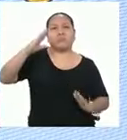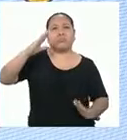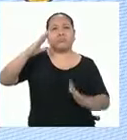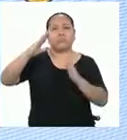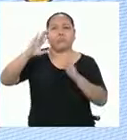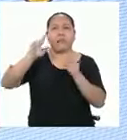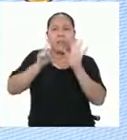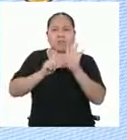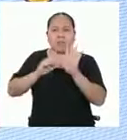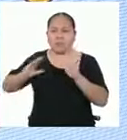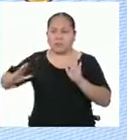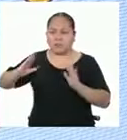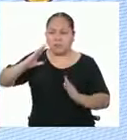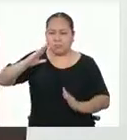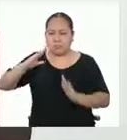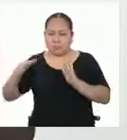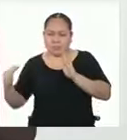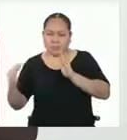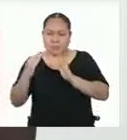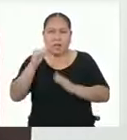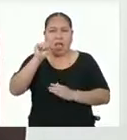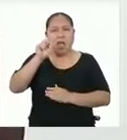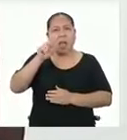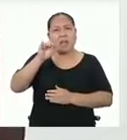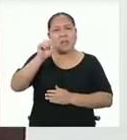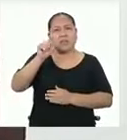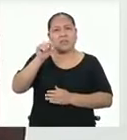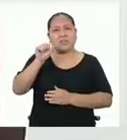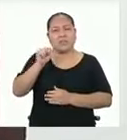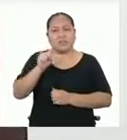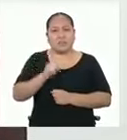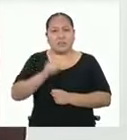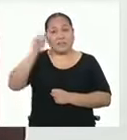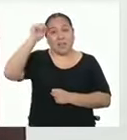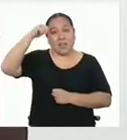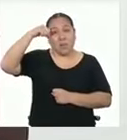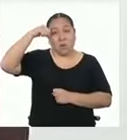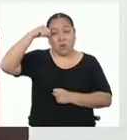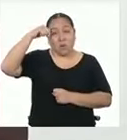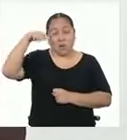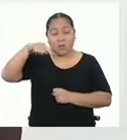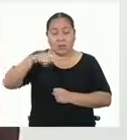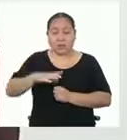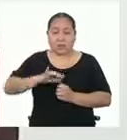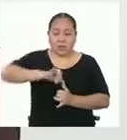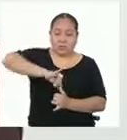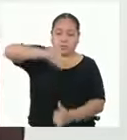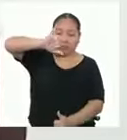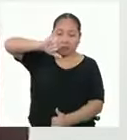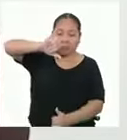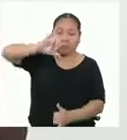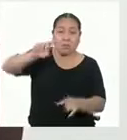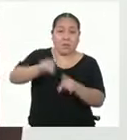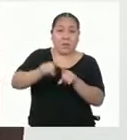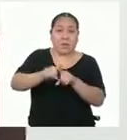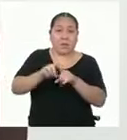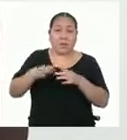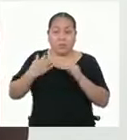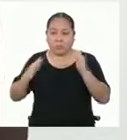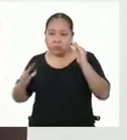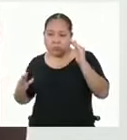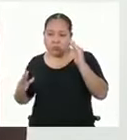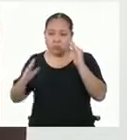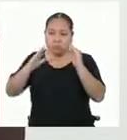mis seis aristas laterales. Es muy sencillo. Recuerda que ya tienes la medida de la altura y también puedes calcular la